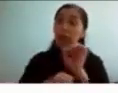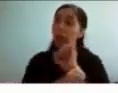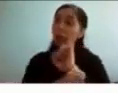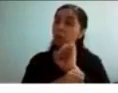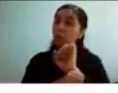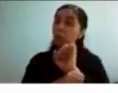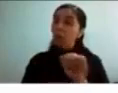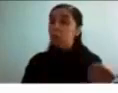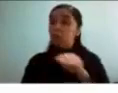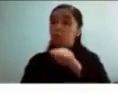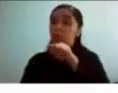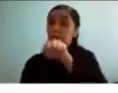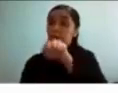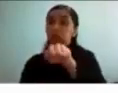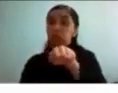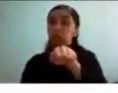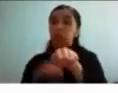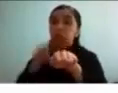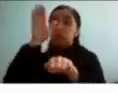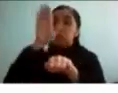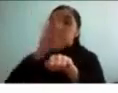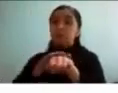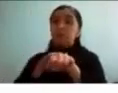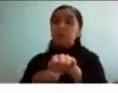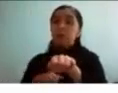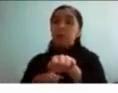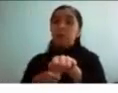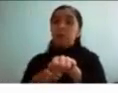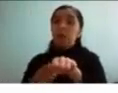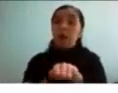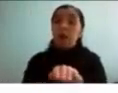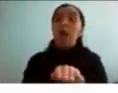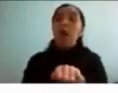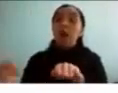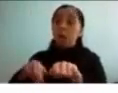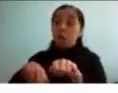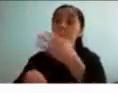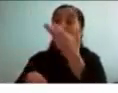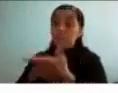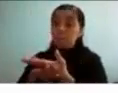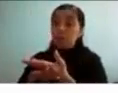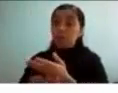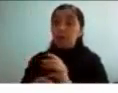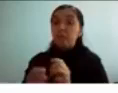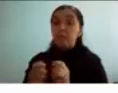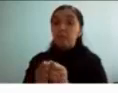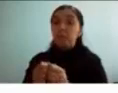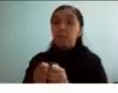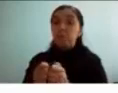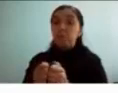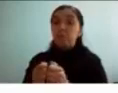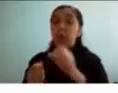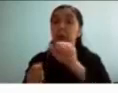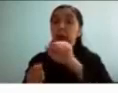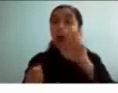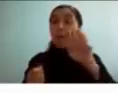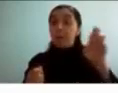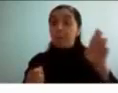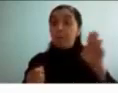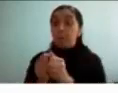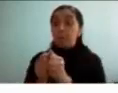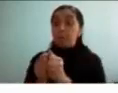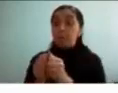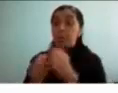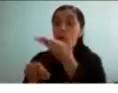la calle y los deja ahí y después cuando lo quieres volver a pedirlo pides por una aplicación y resulta que